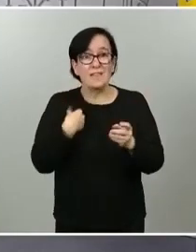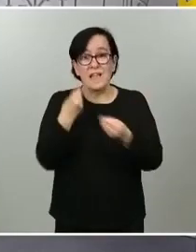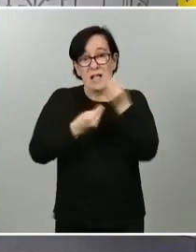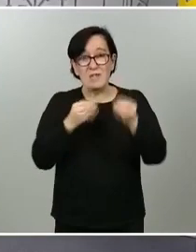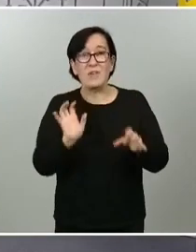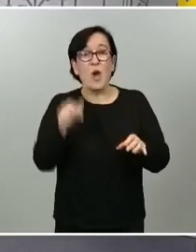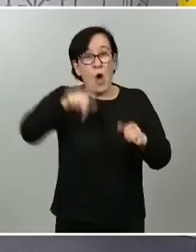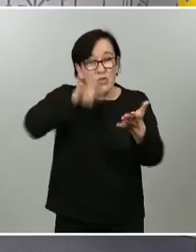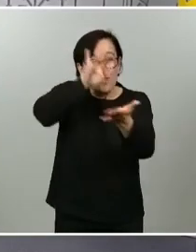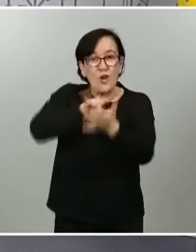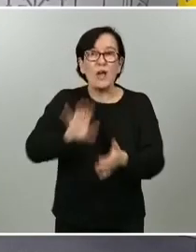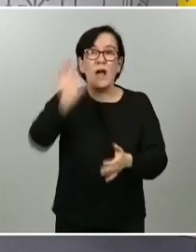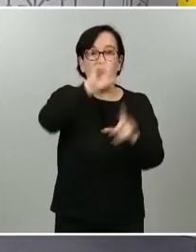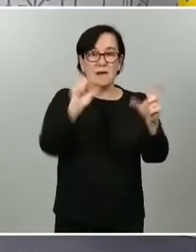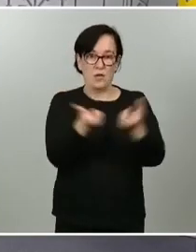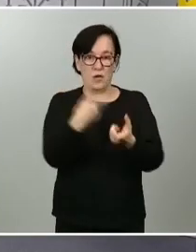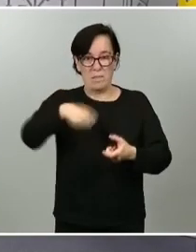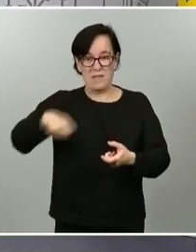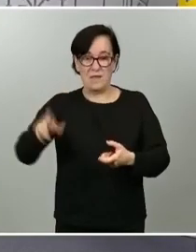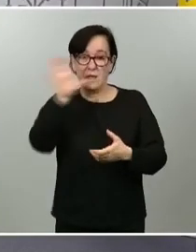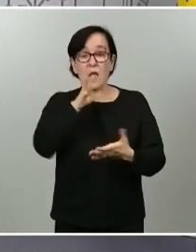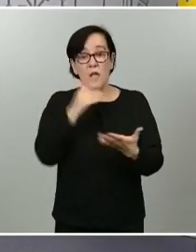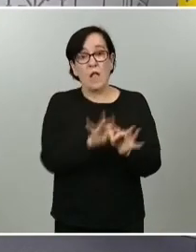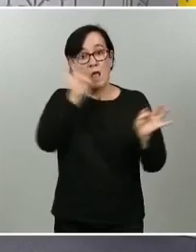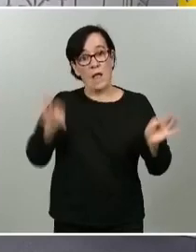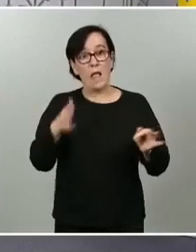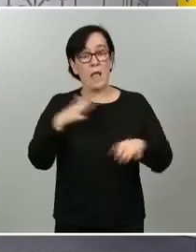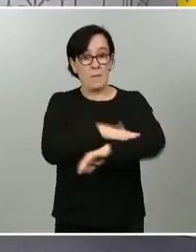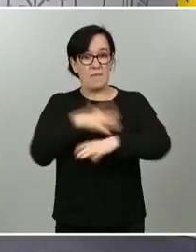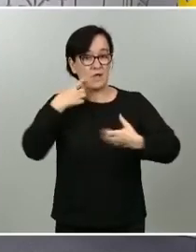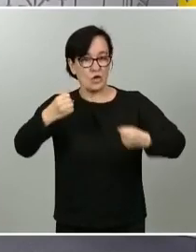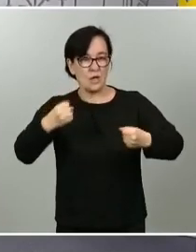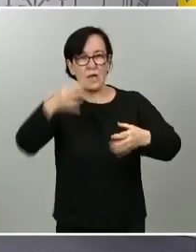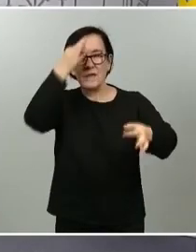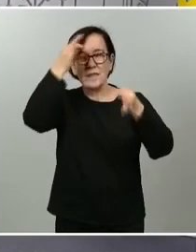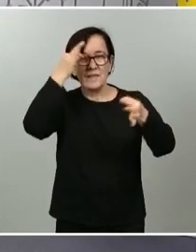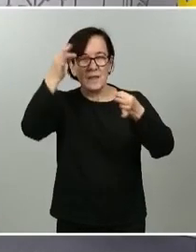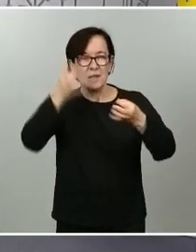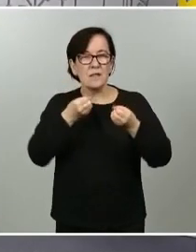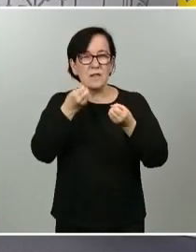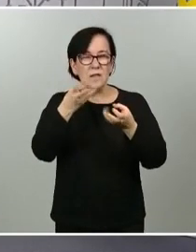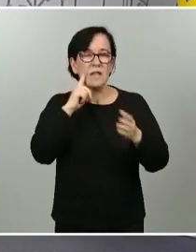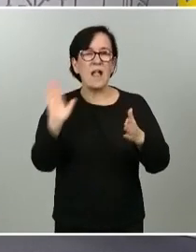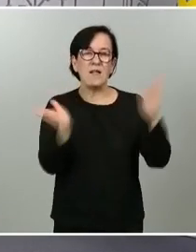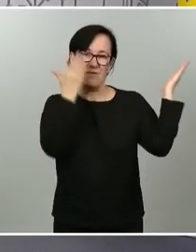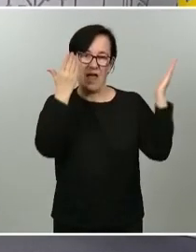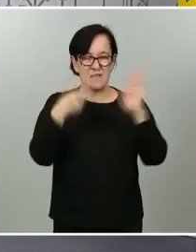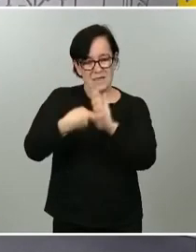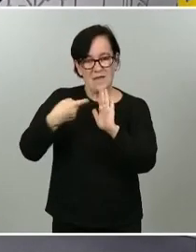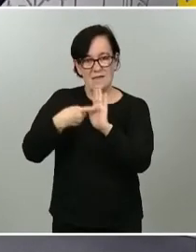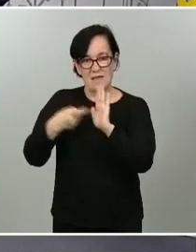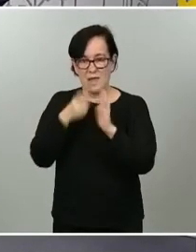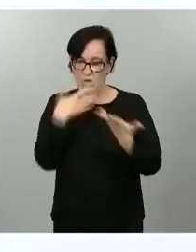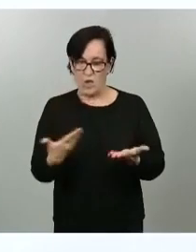día de hoy. Y, sin más, paso la palabra al ministro de Sanidad para que dé detalles sobre los datos y sobre la fase de desescalada en la que nos encontramos.